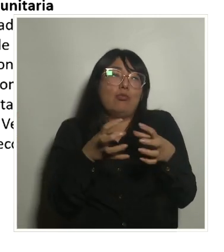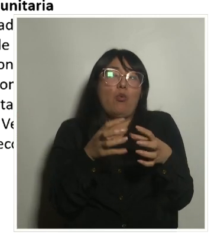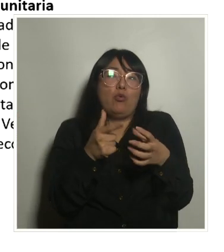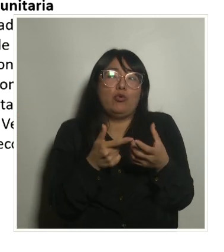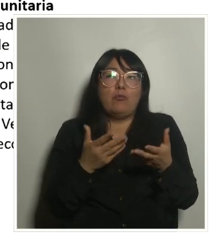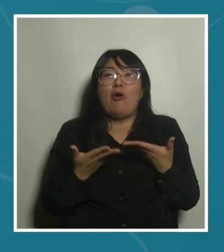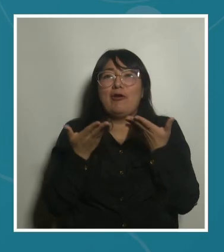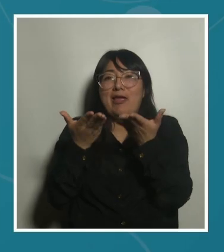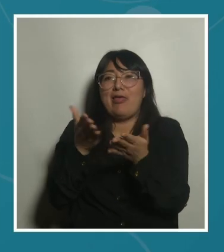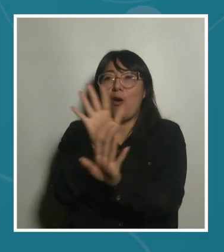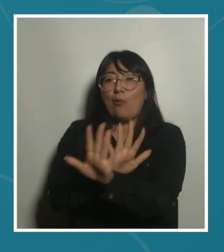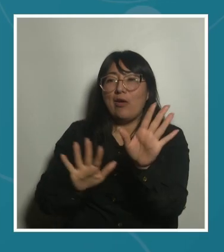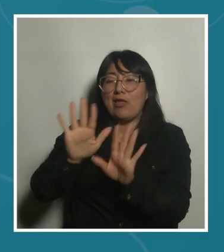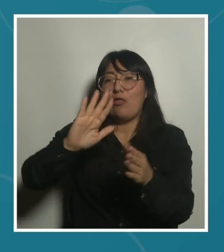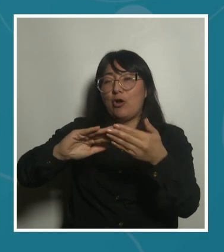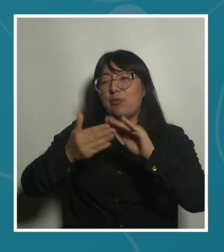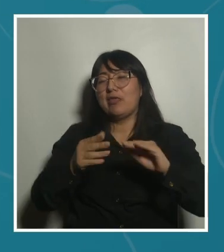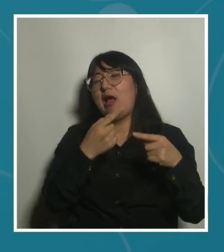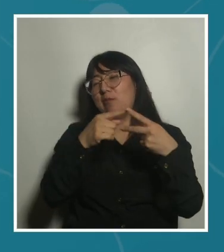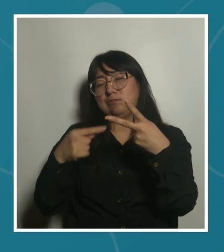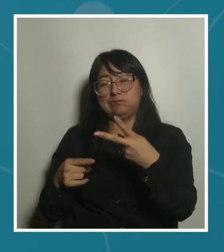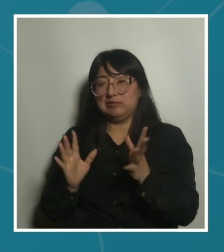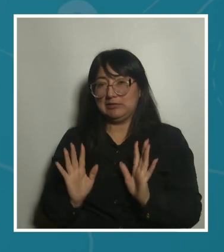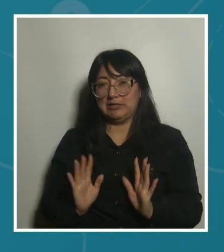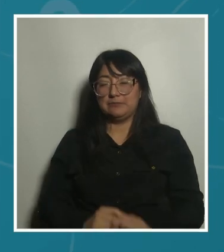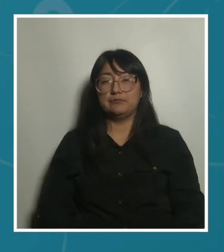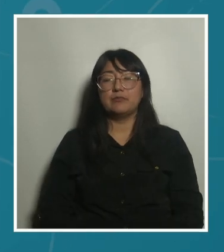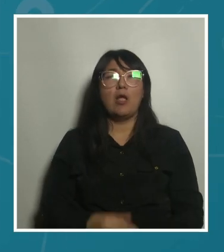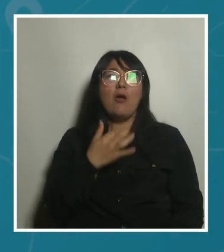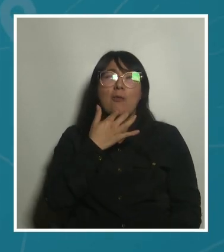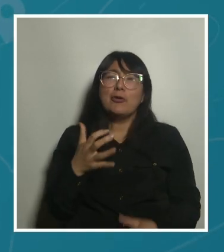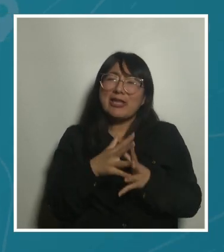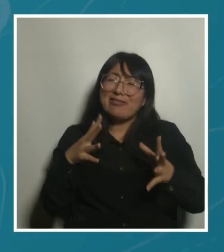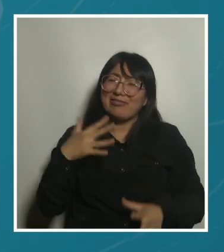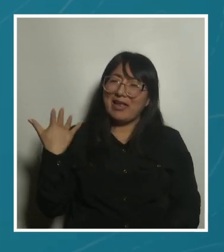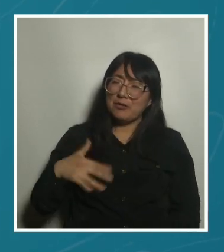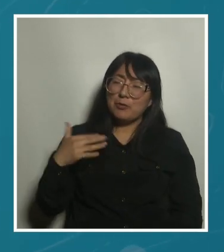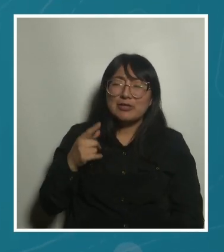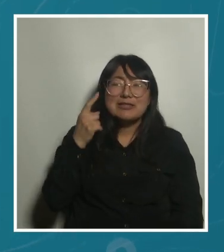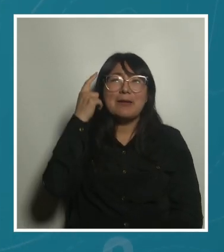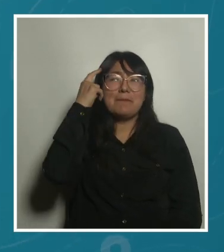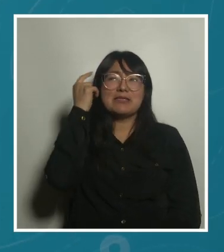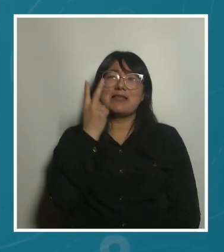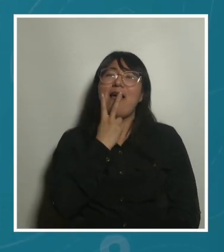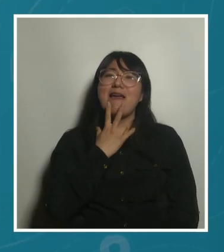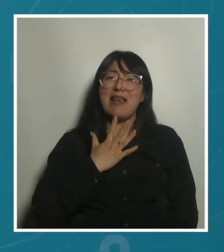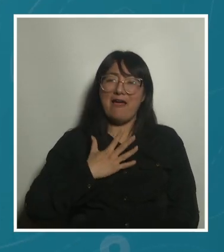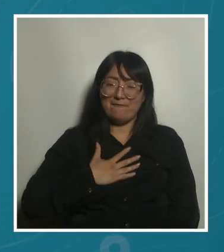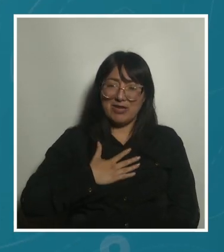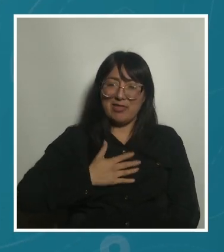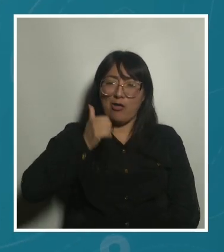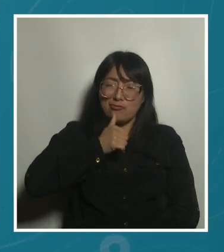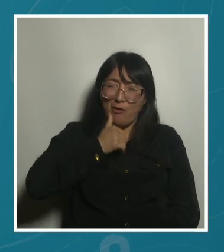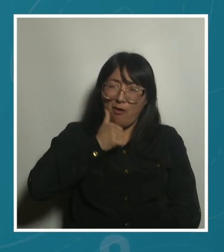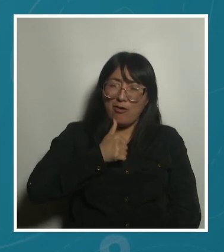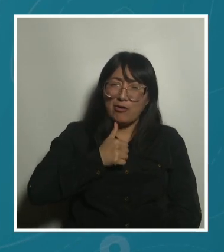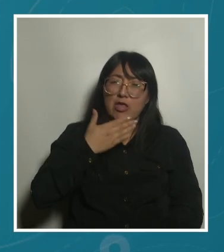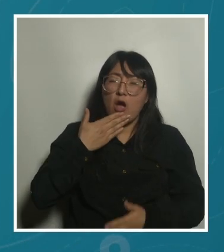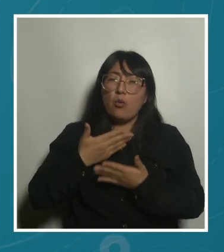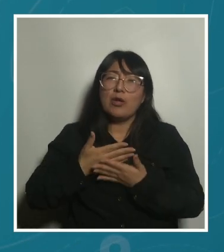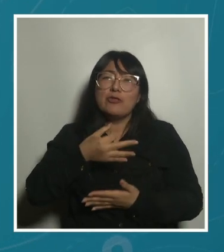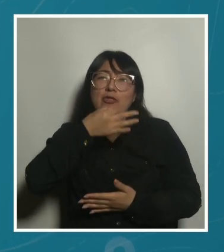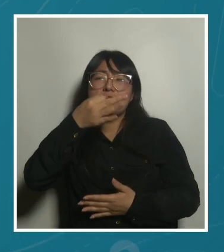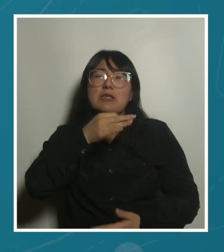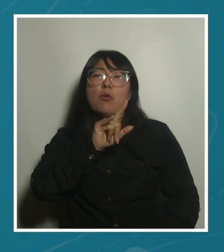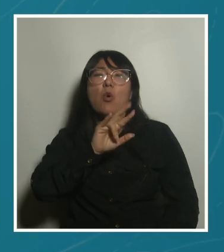cuidados a la comunidad, etcétera. ¿Por qué es importante pensar en la vida cotidiana cuando hablamos del urbanismo?